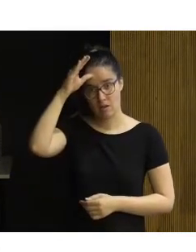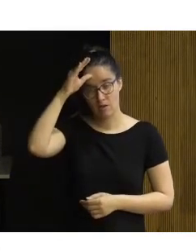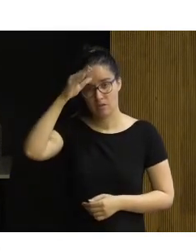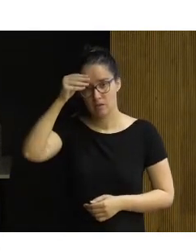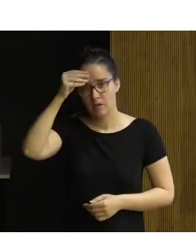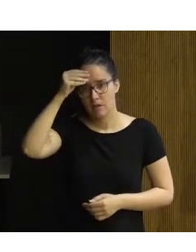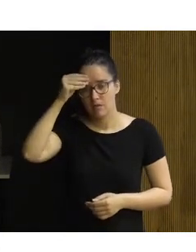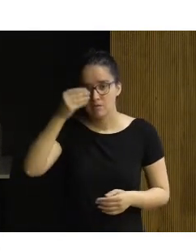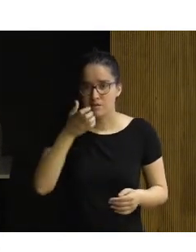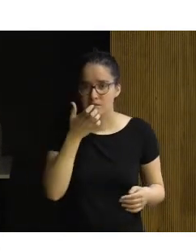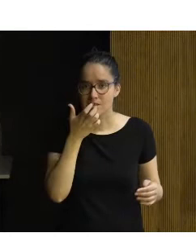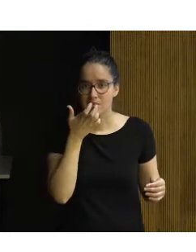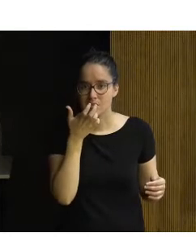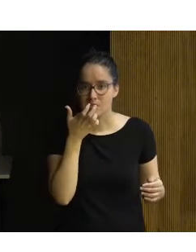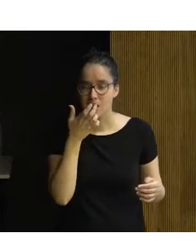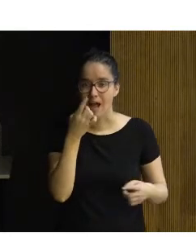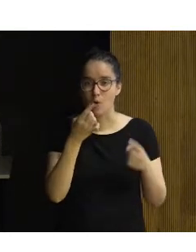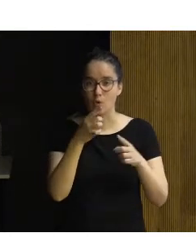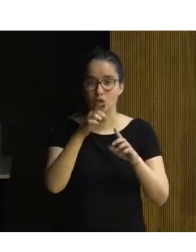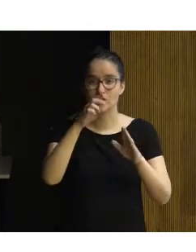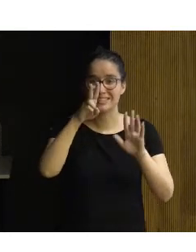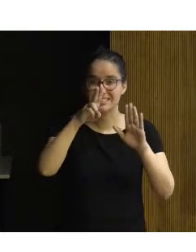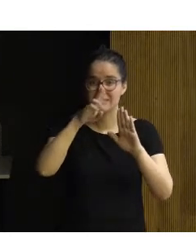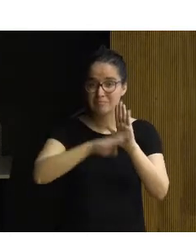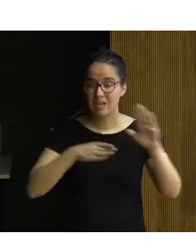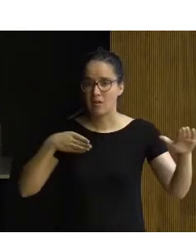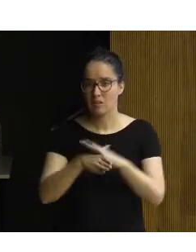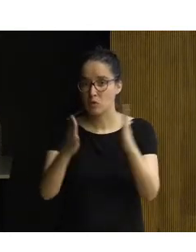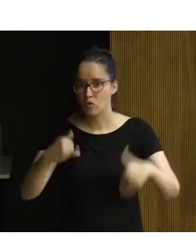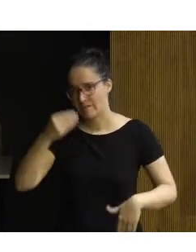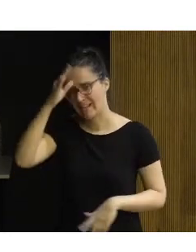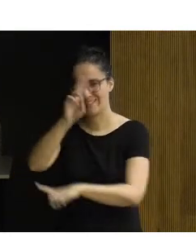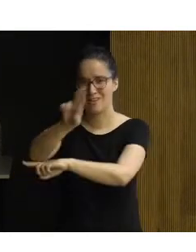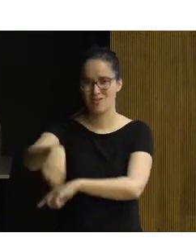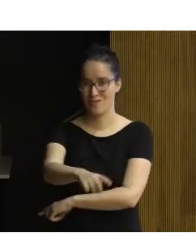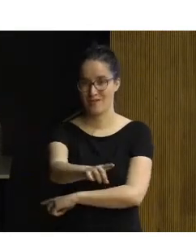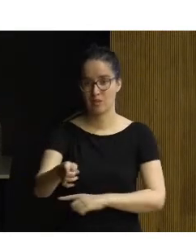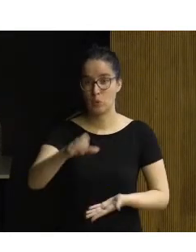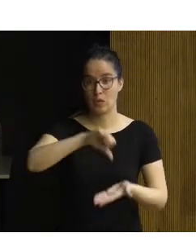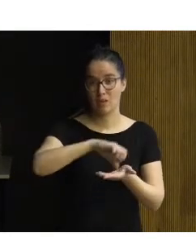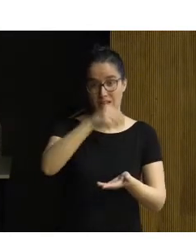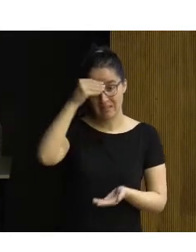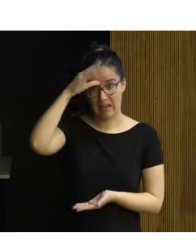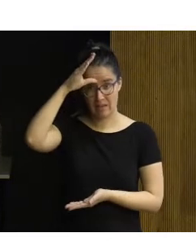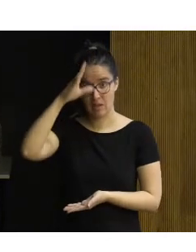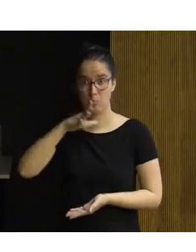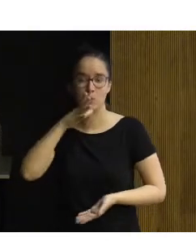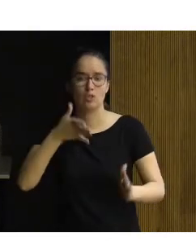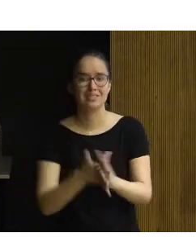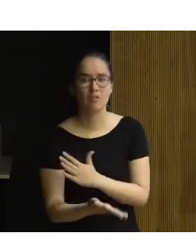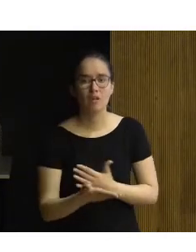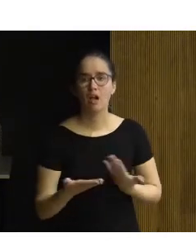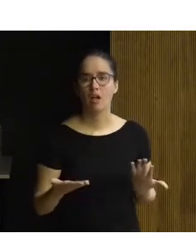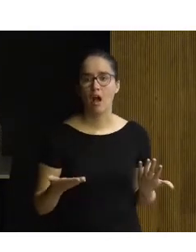ser inteligente si no tiene implicado una serie de cuestiones de accesibilidad. Es absurdo pensar que una ciudad es inteligente porque tenga un